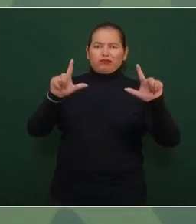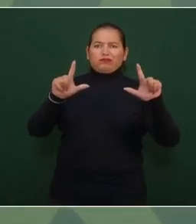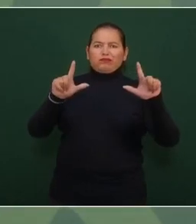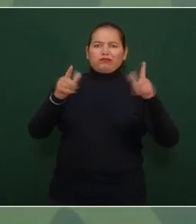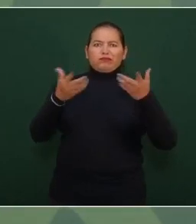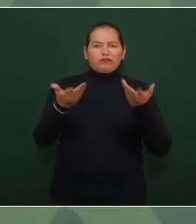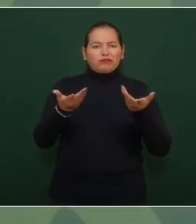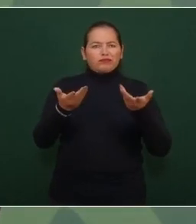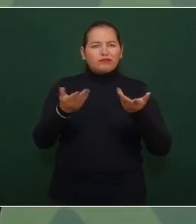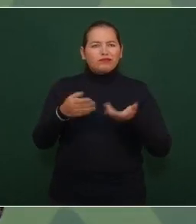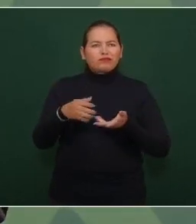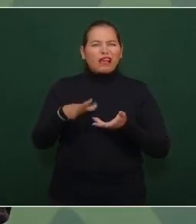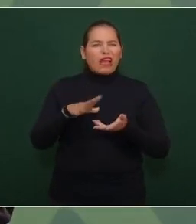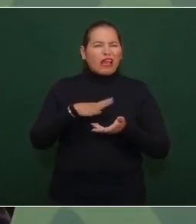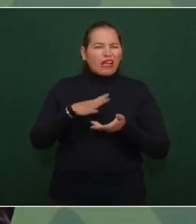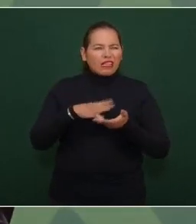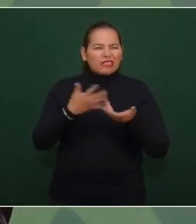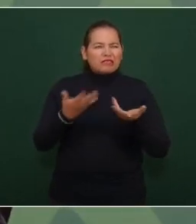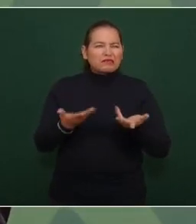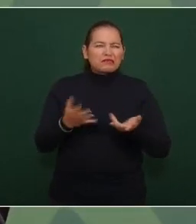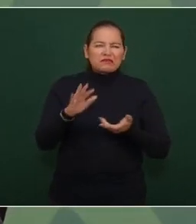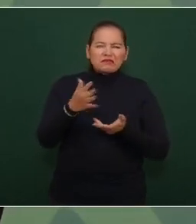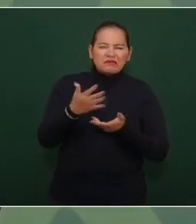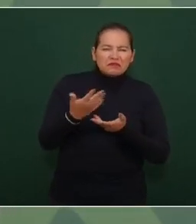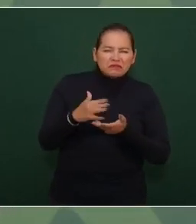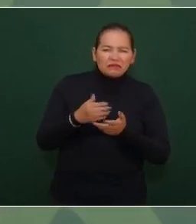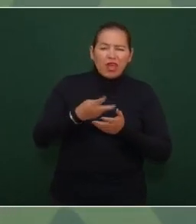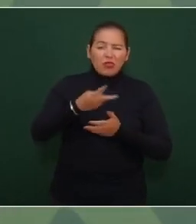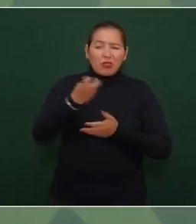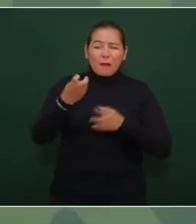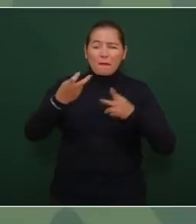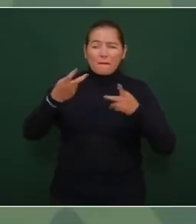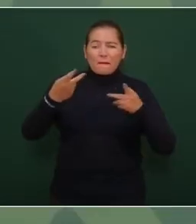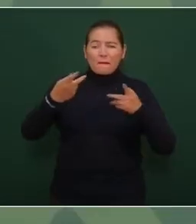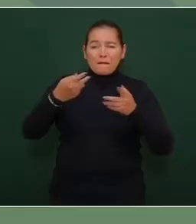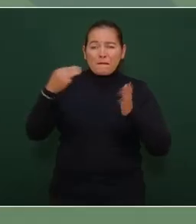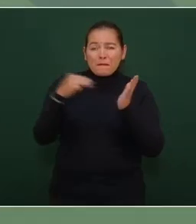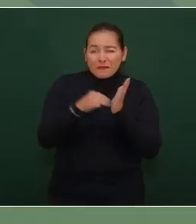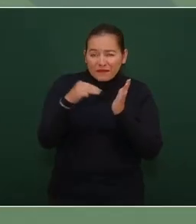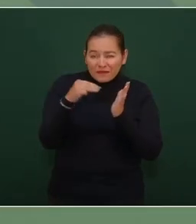200 millones de personas o más